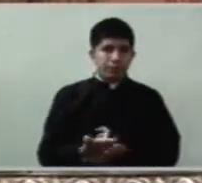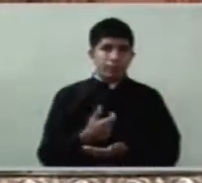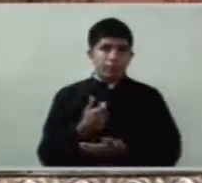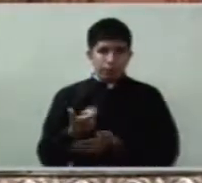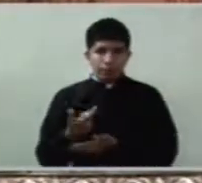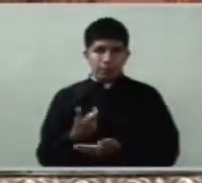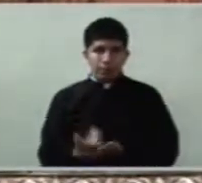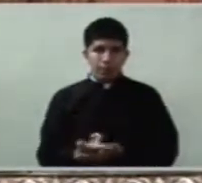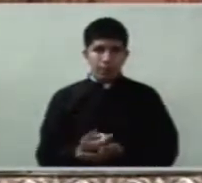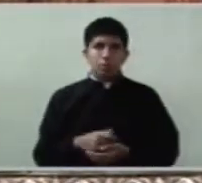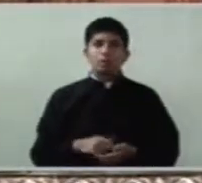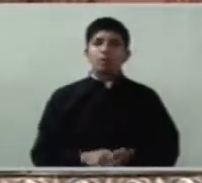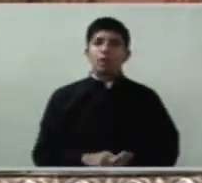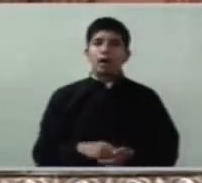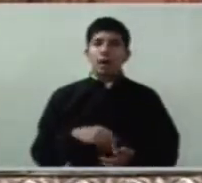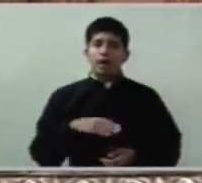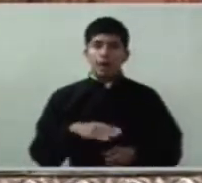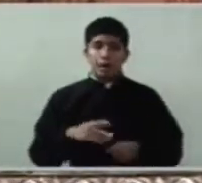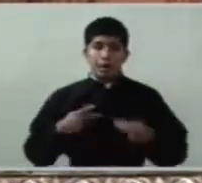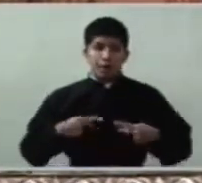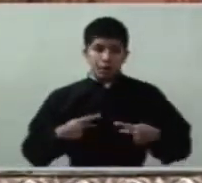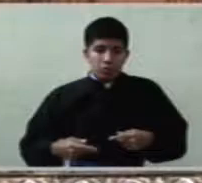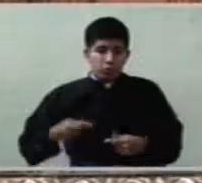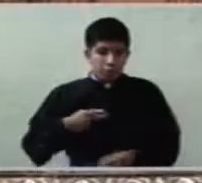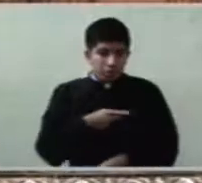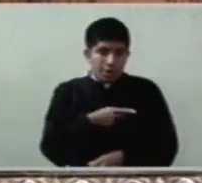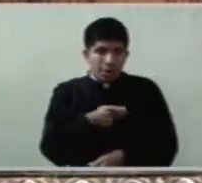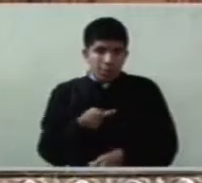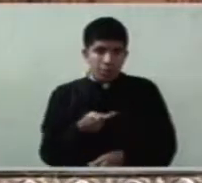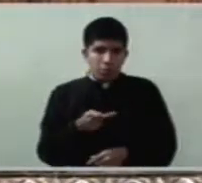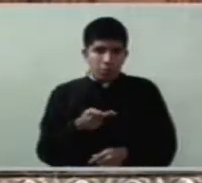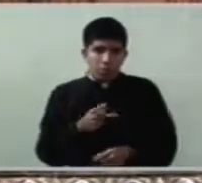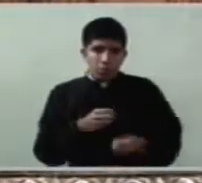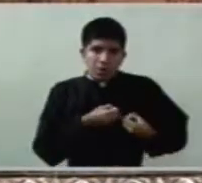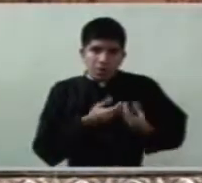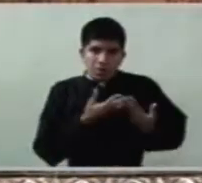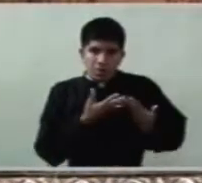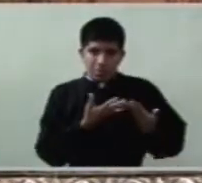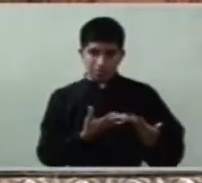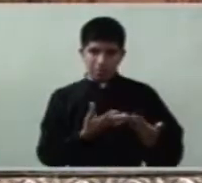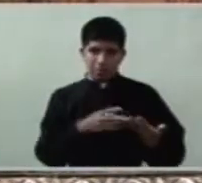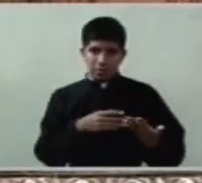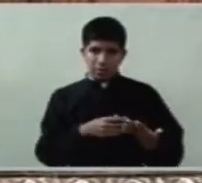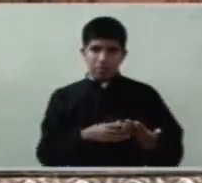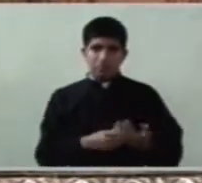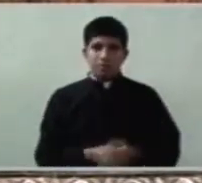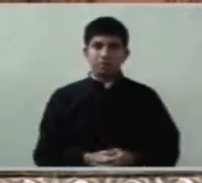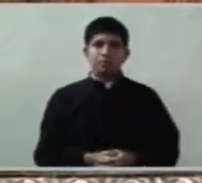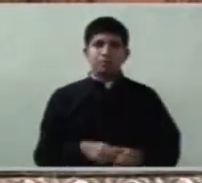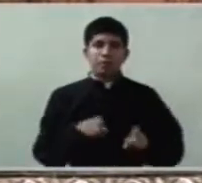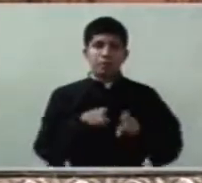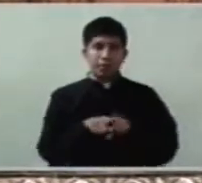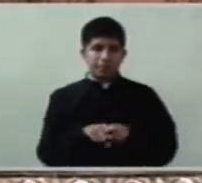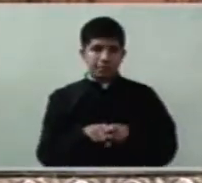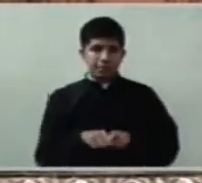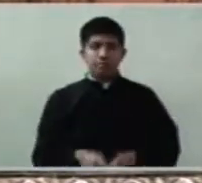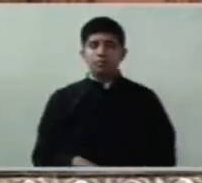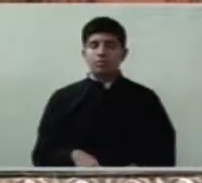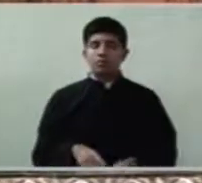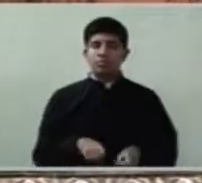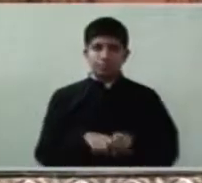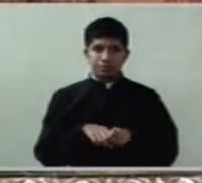pobre cuando tenemos compasión hermanas y hermanos